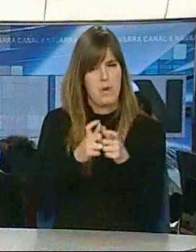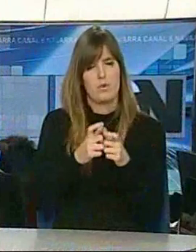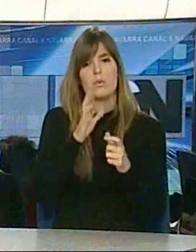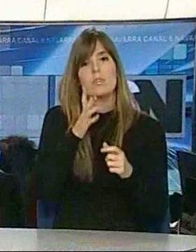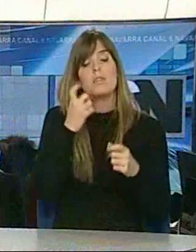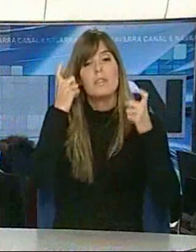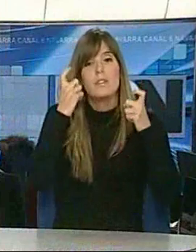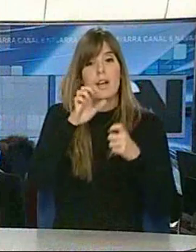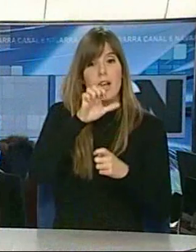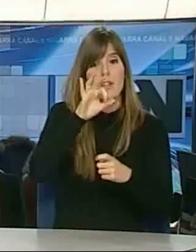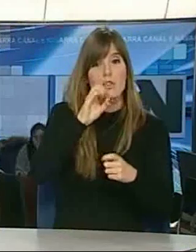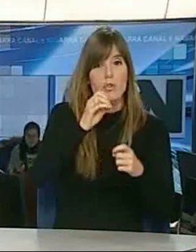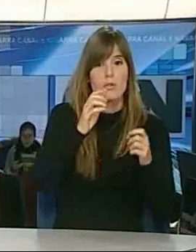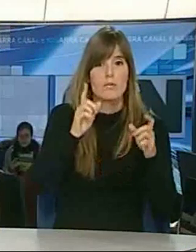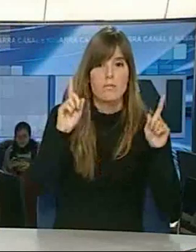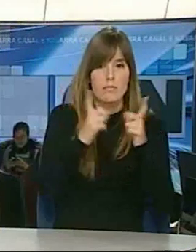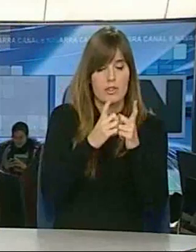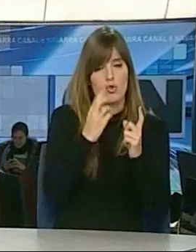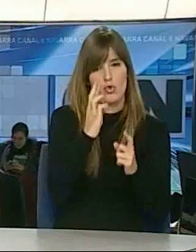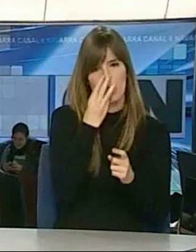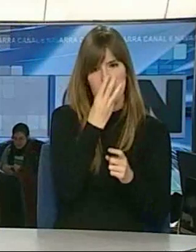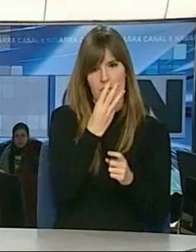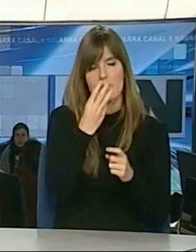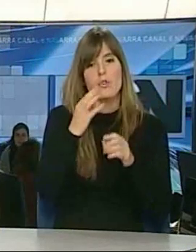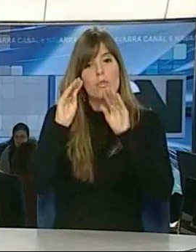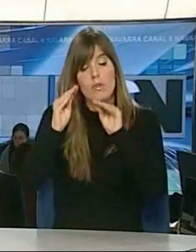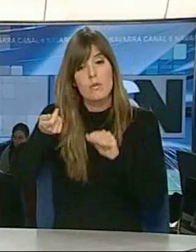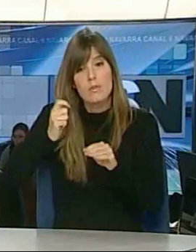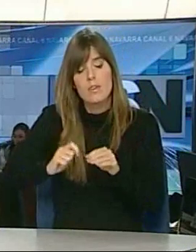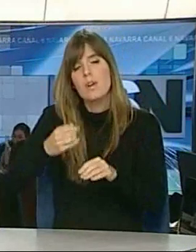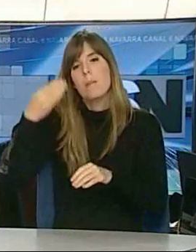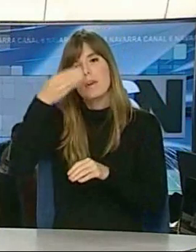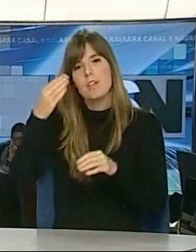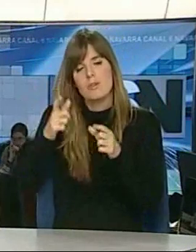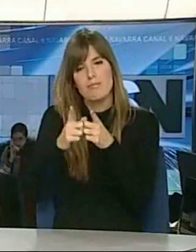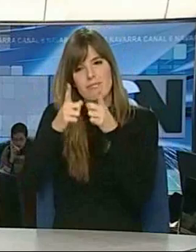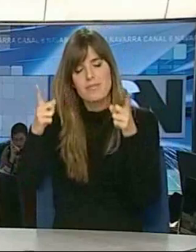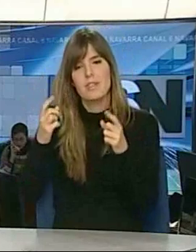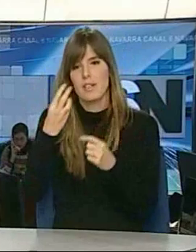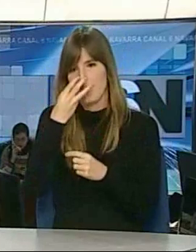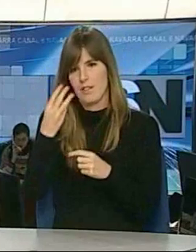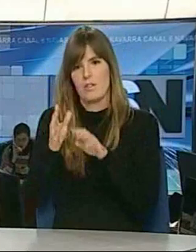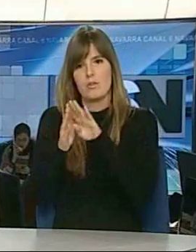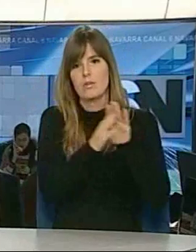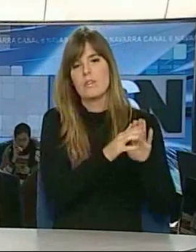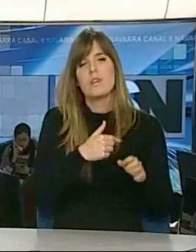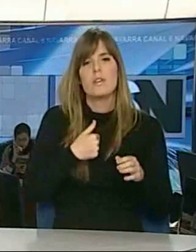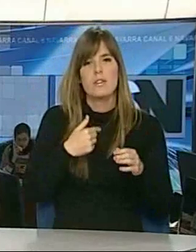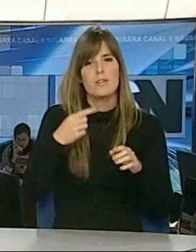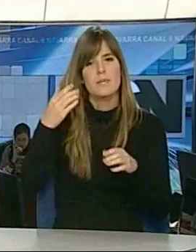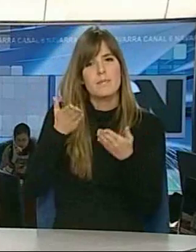también a esos tres años. Creemos que donde se debe hacer más hincapié es en la primaria, que es donde se fragua